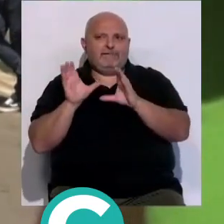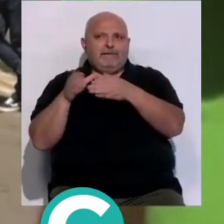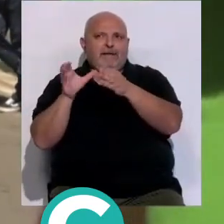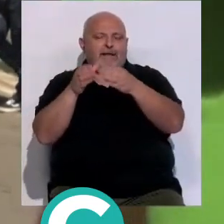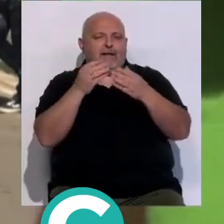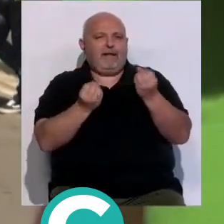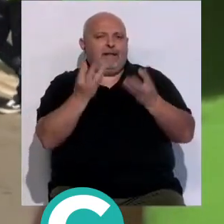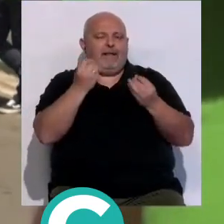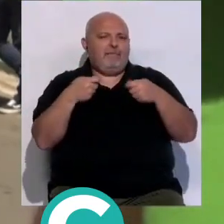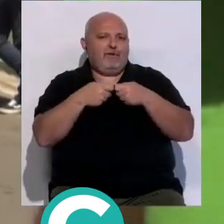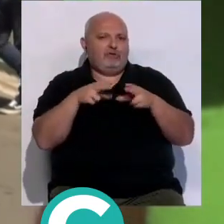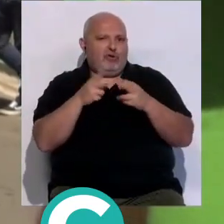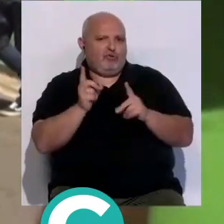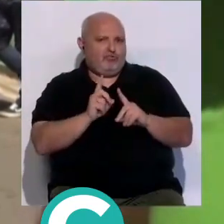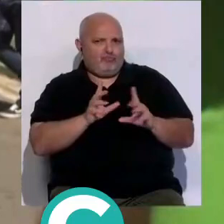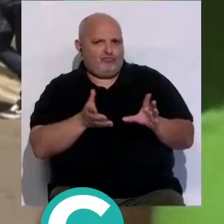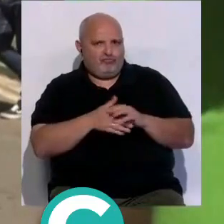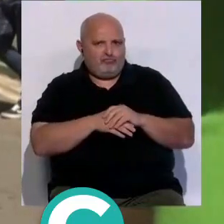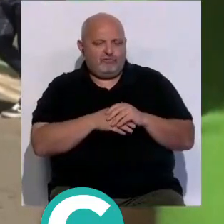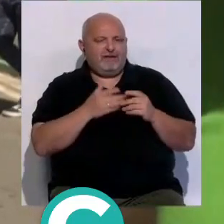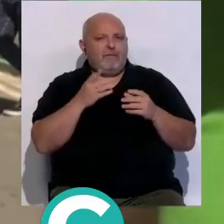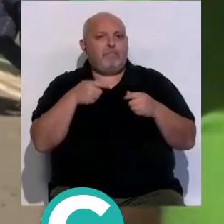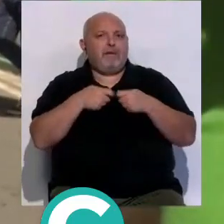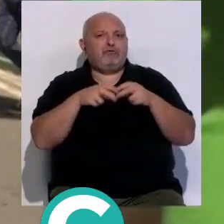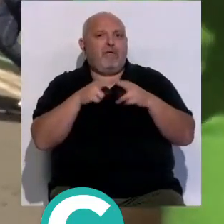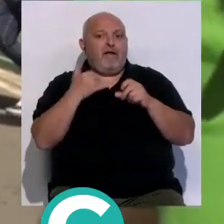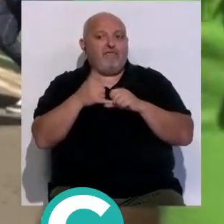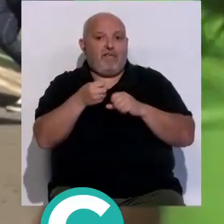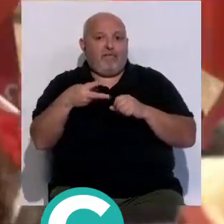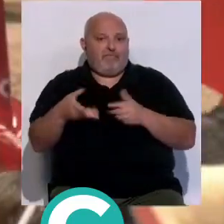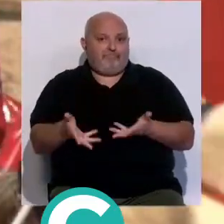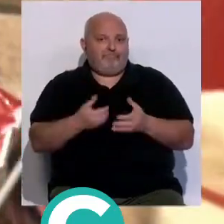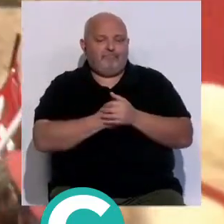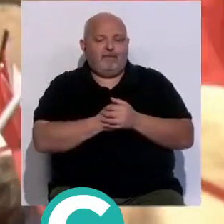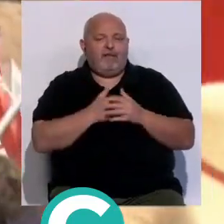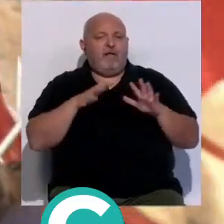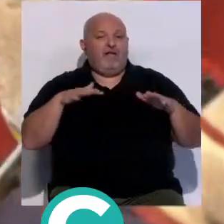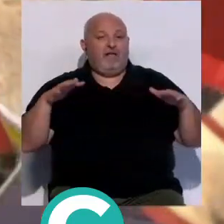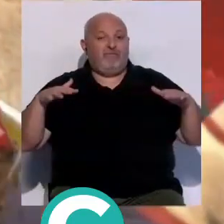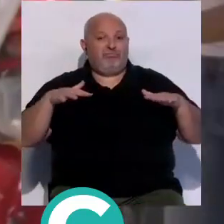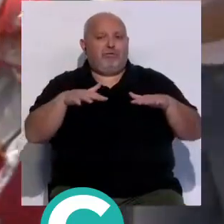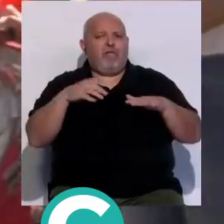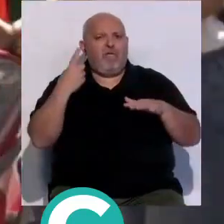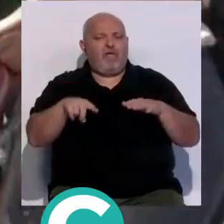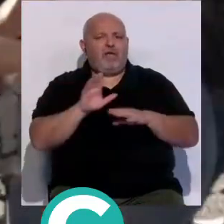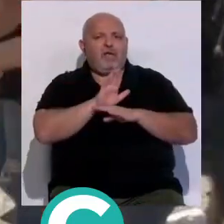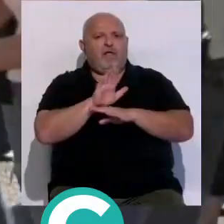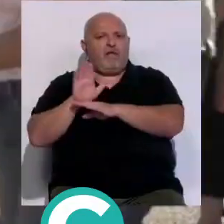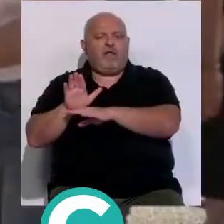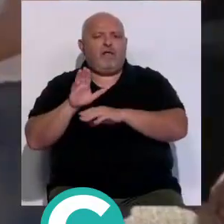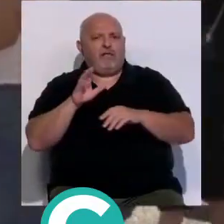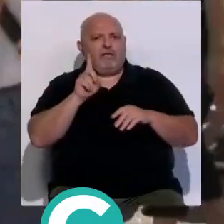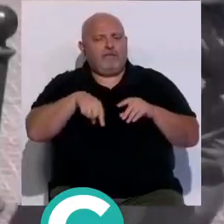lo que propugnan es el pacto social. Eso no, porque el pacto social nos ha llevado a donde estamos ahora. Ambas movilizaciones contaron con la presencia de